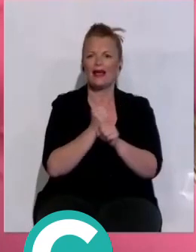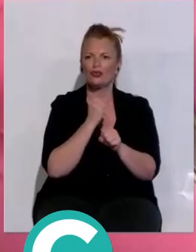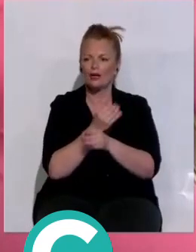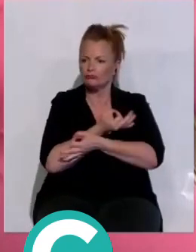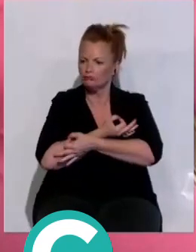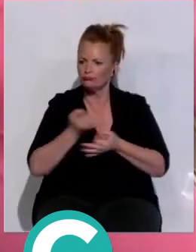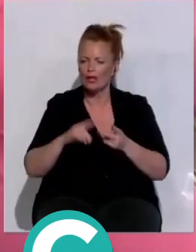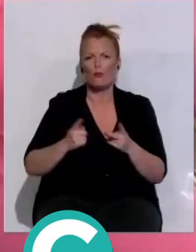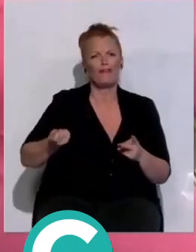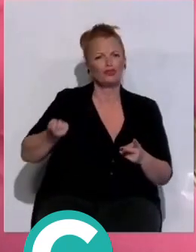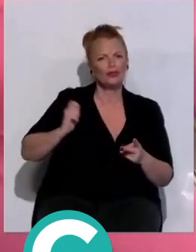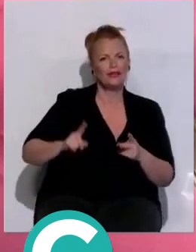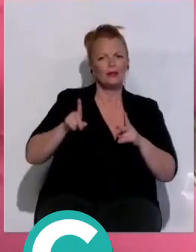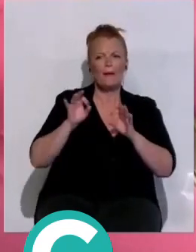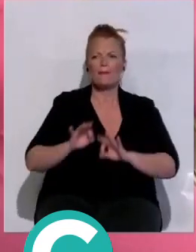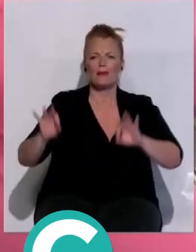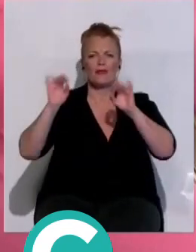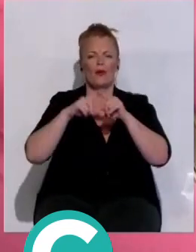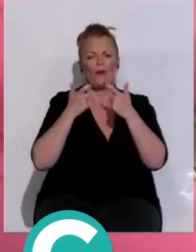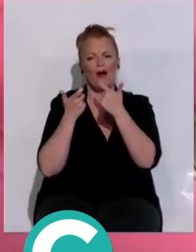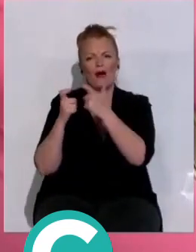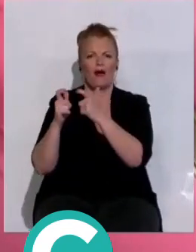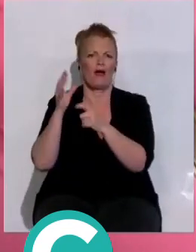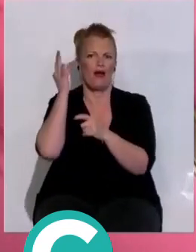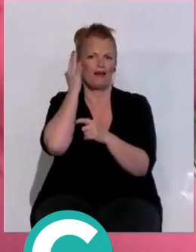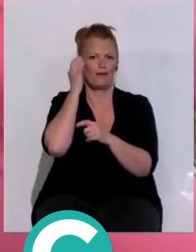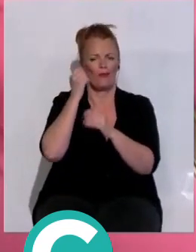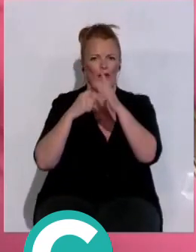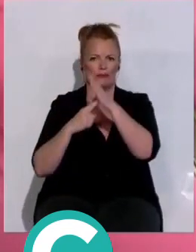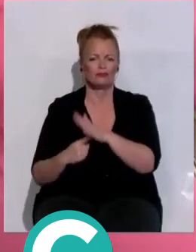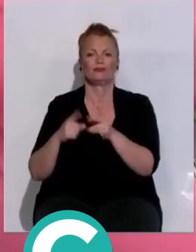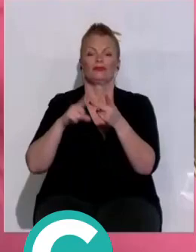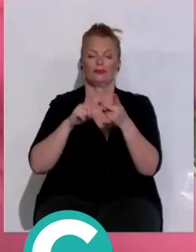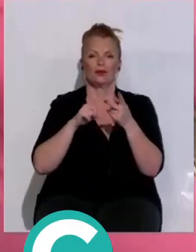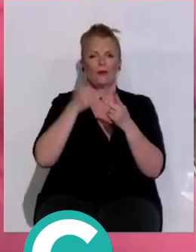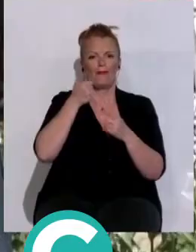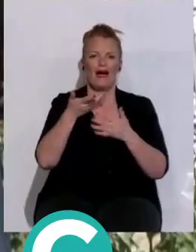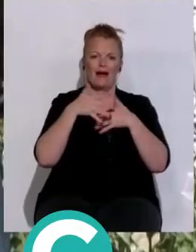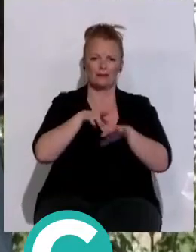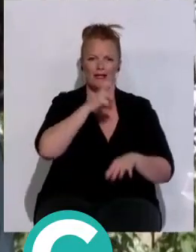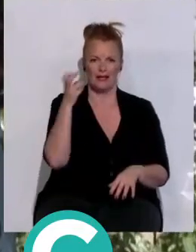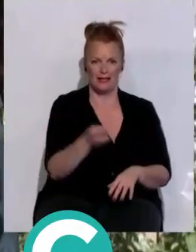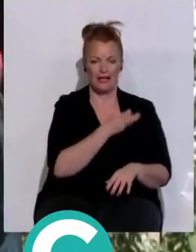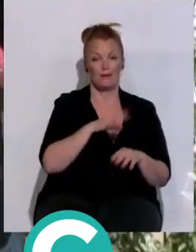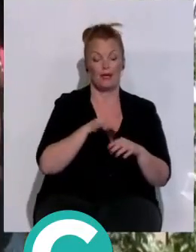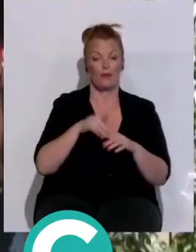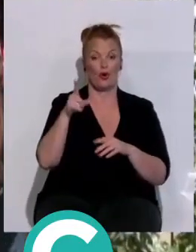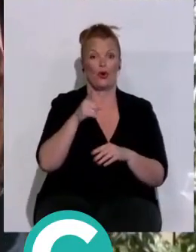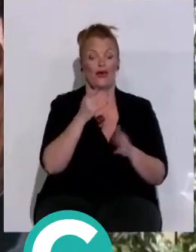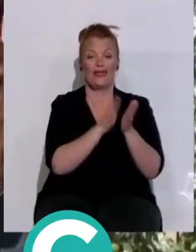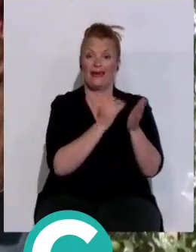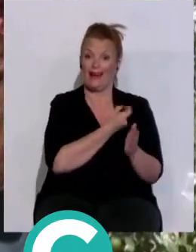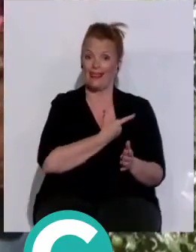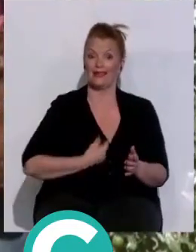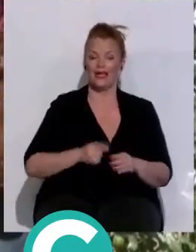profesiones que están especialmente feminizadas y crear un Cádiz más diverso, más inclusivo. El candidato de adelante izquierda gaditana ha incluido en el